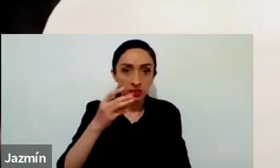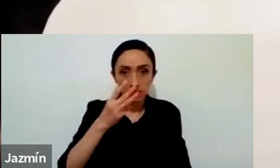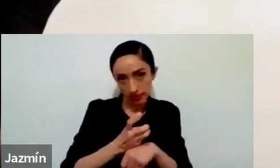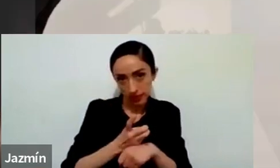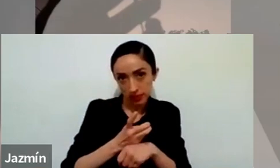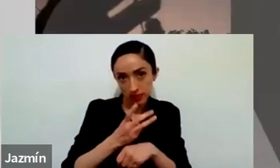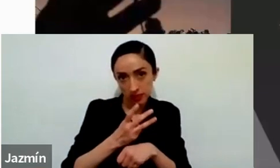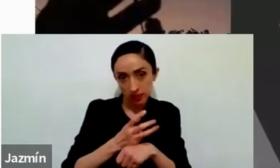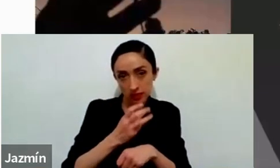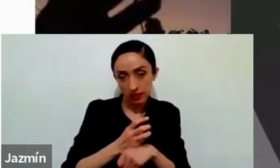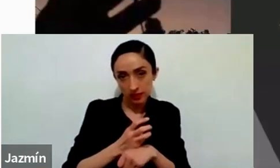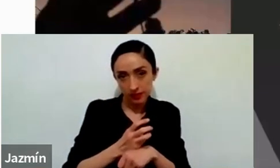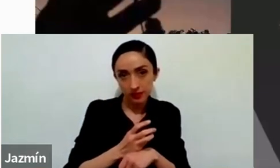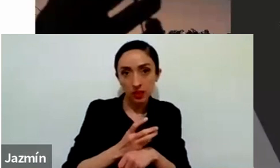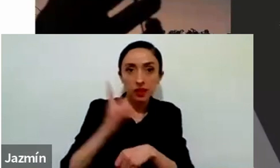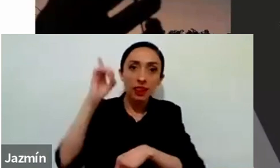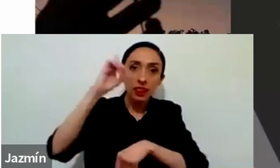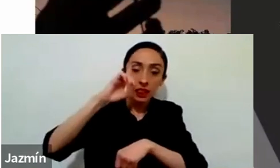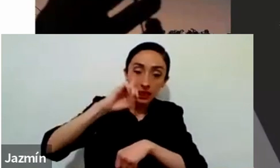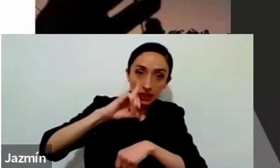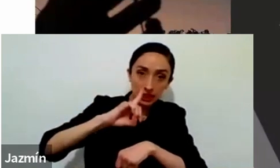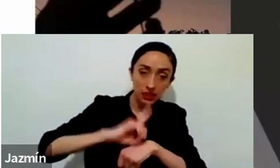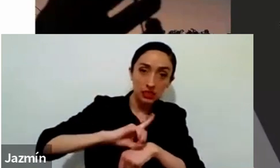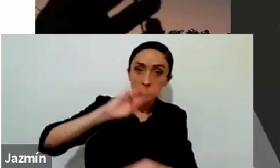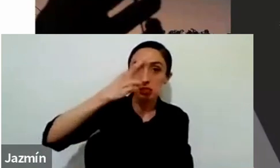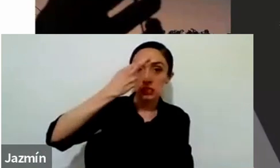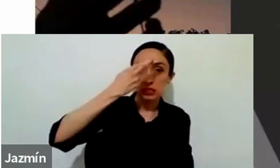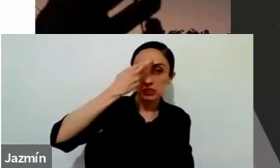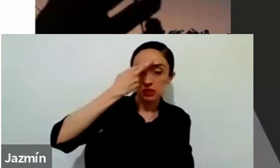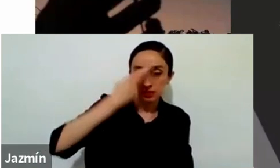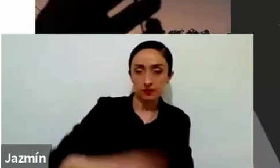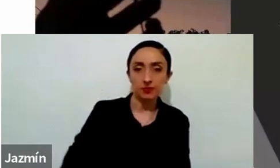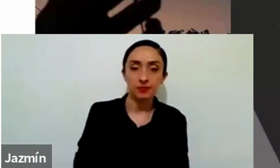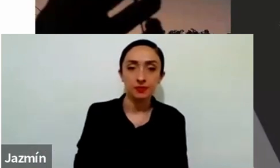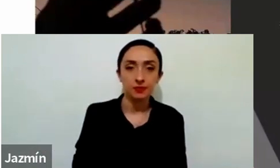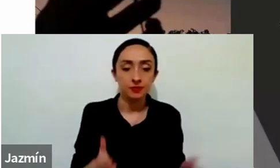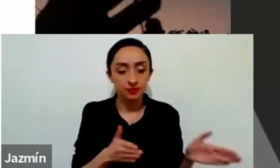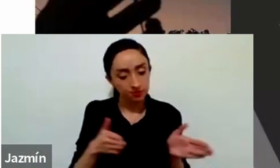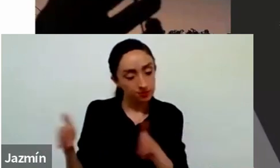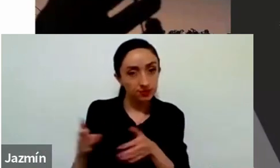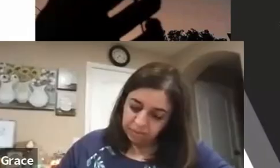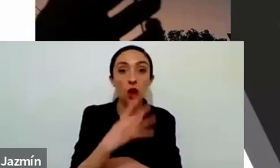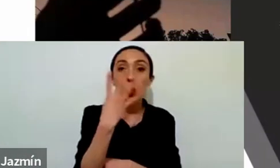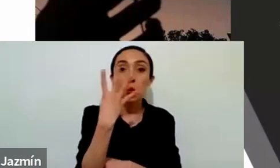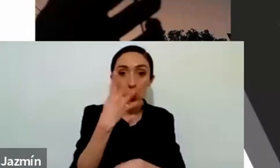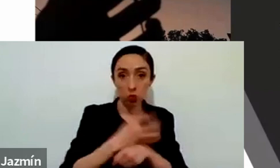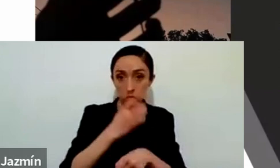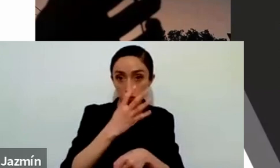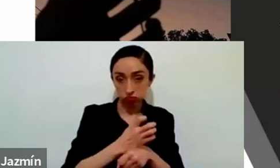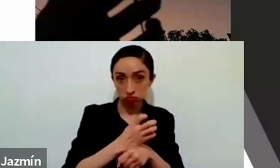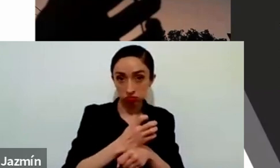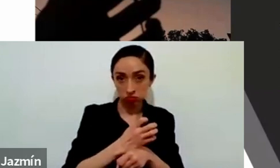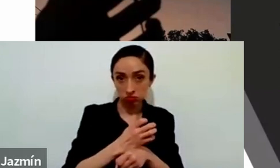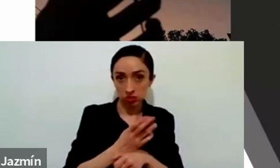El cuarto paso es, bueno, dar gracias o dolerme, ¿ok?